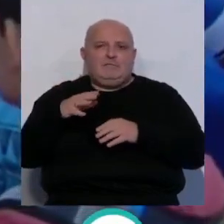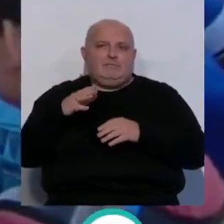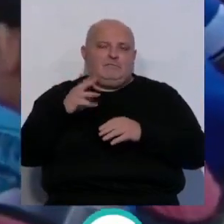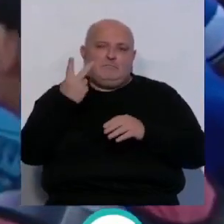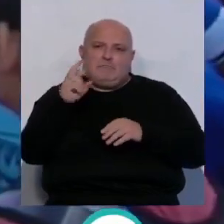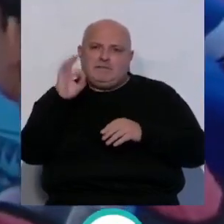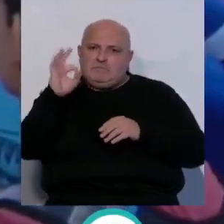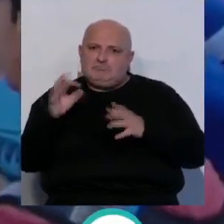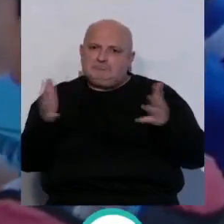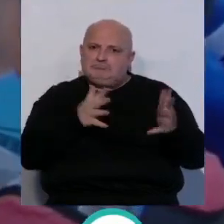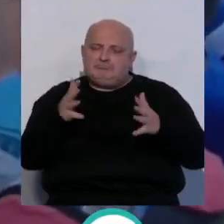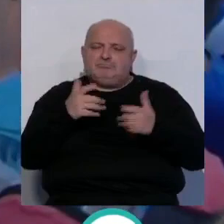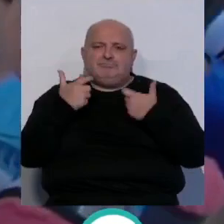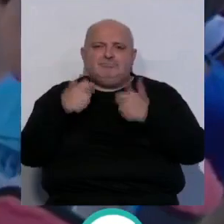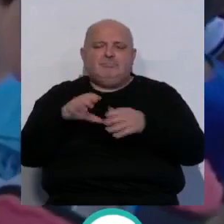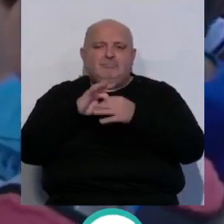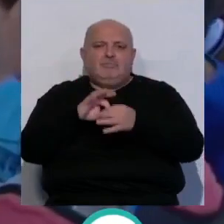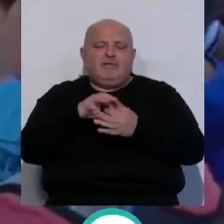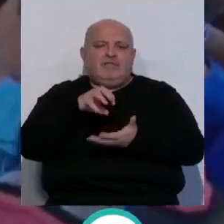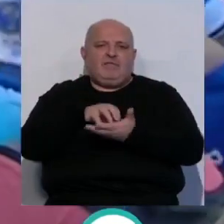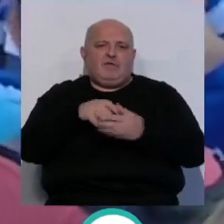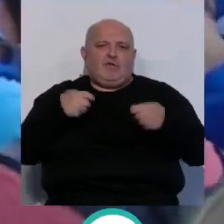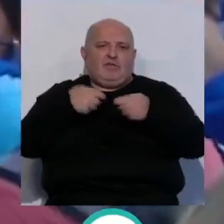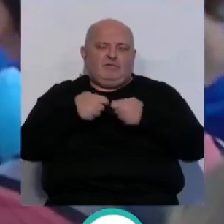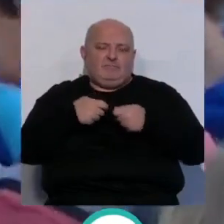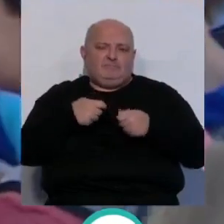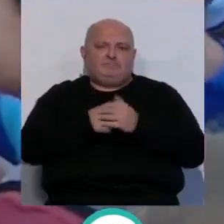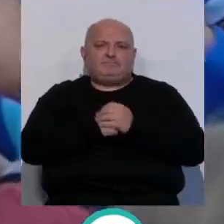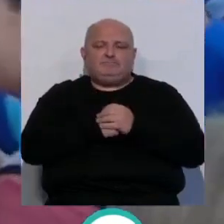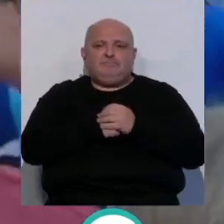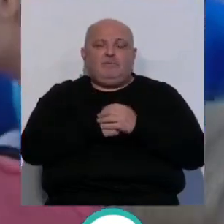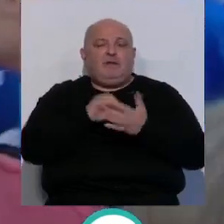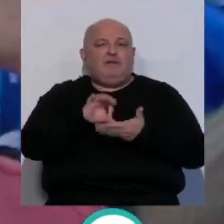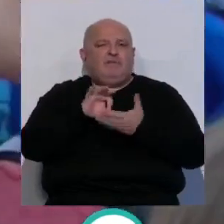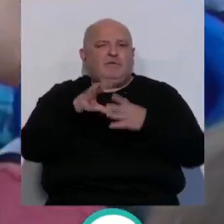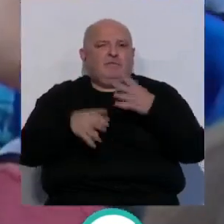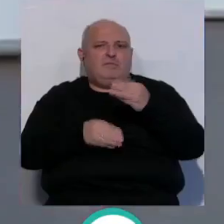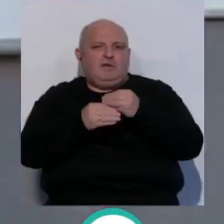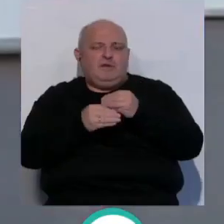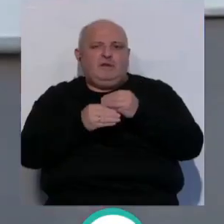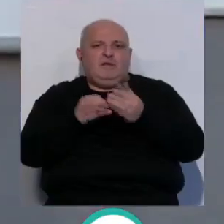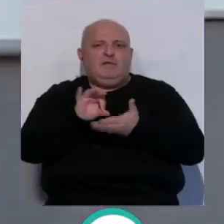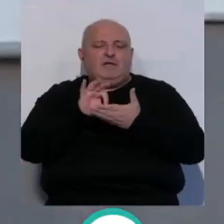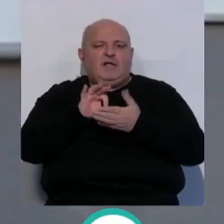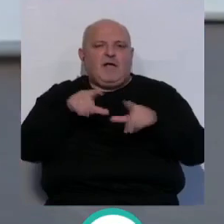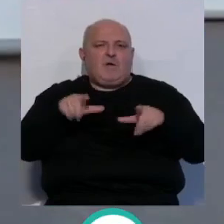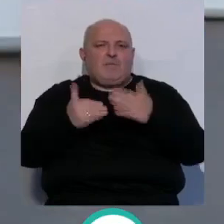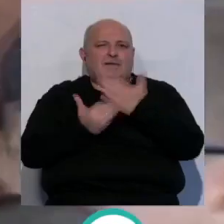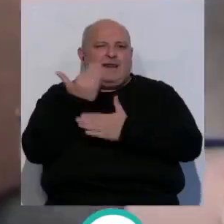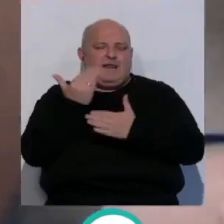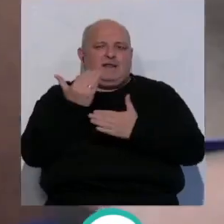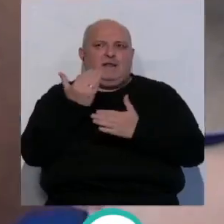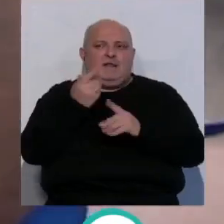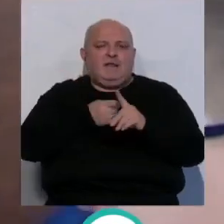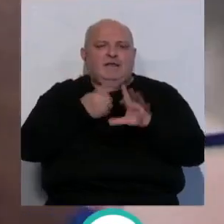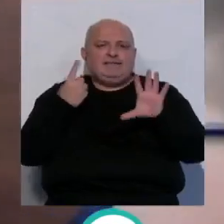al 20% correspondientes a centros concertados. Respecto a los servicios complementarios, el servicio de aula matinal se ofrecerá